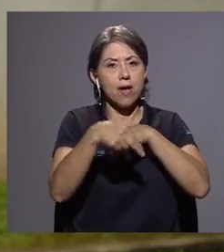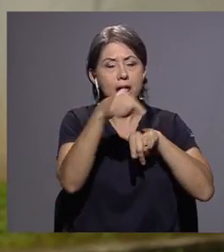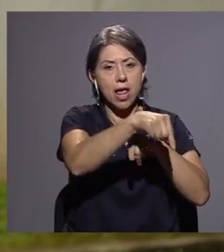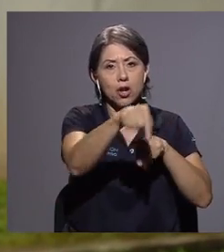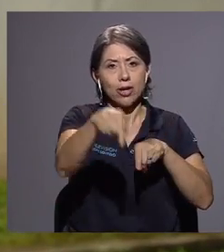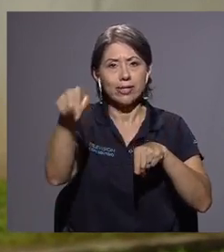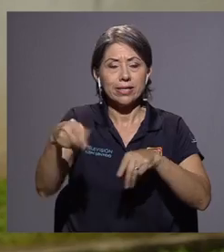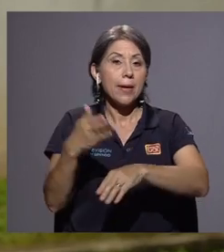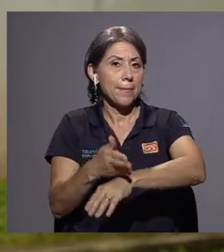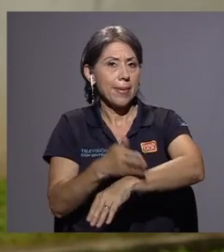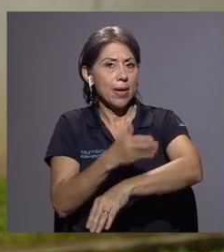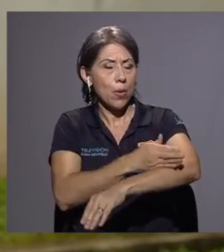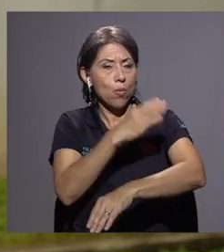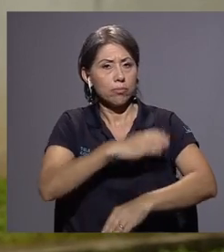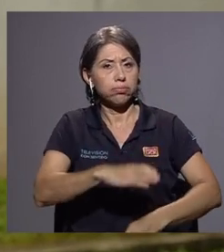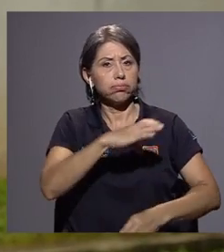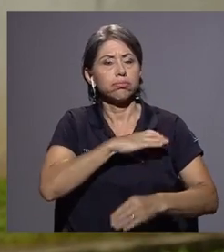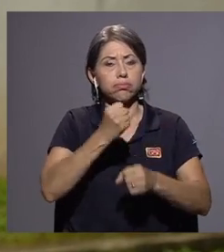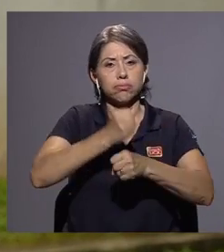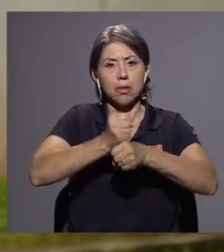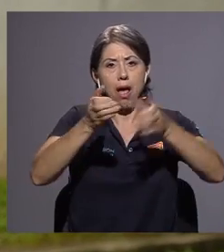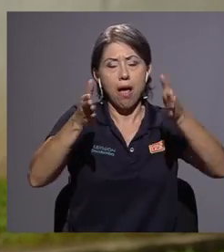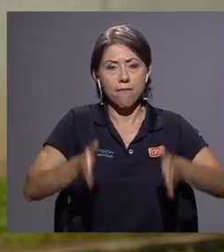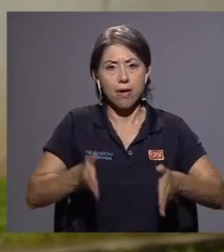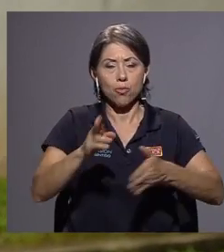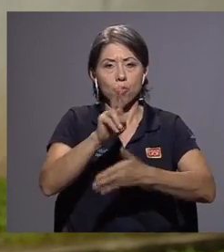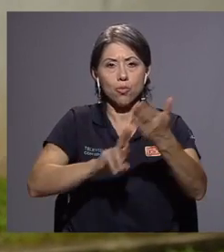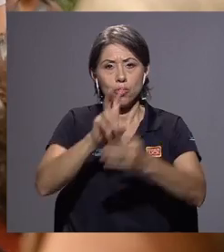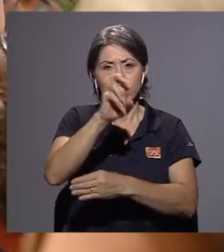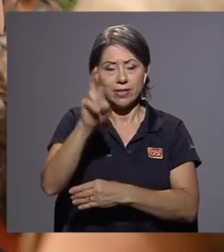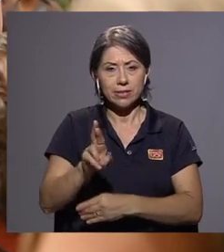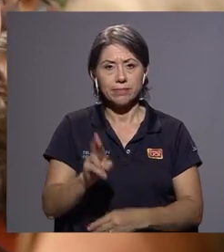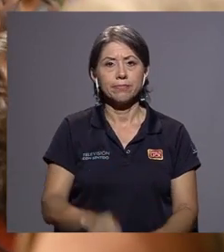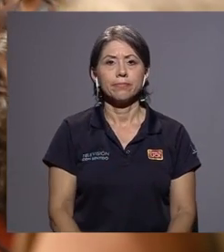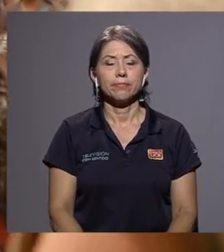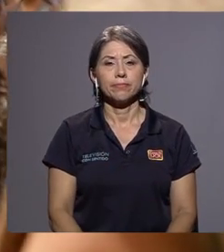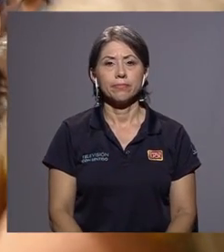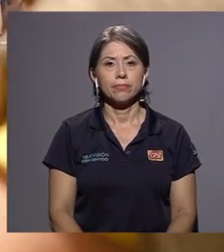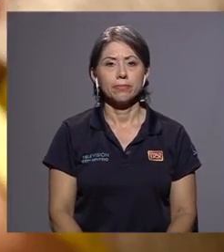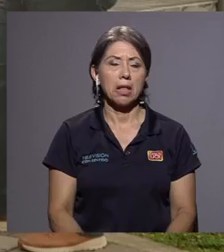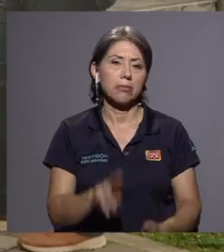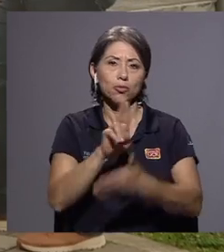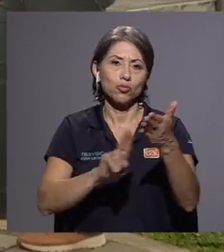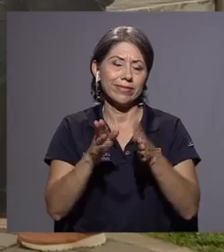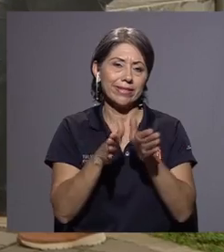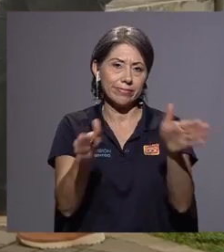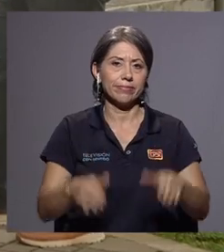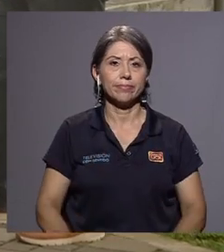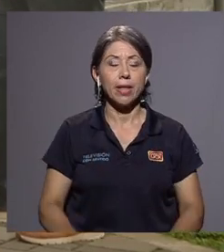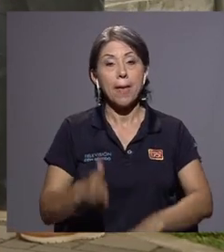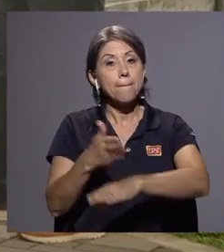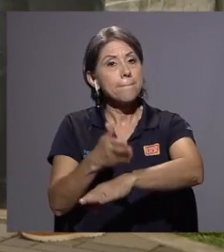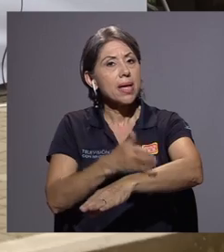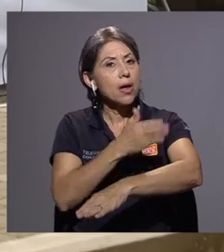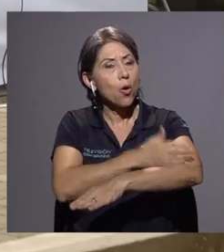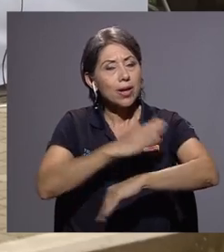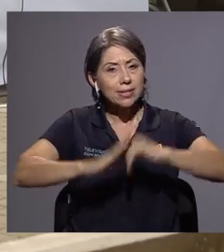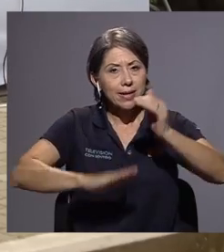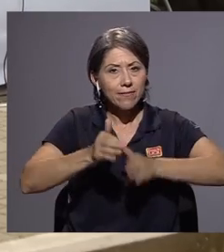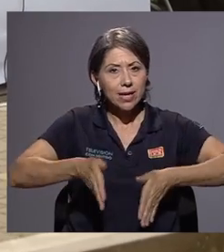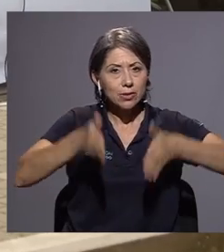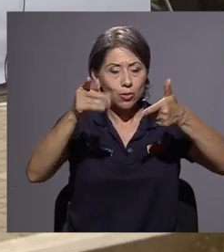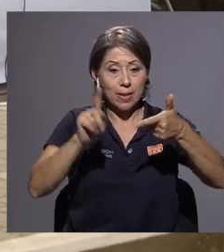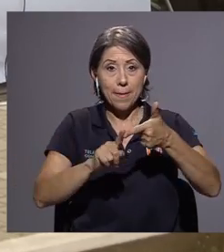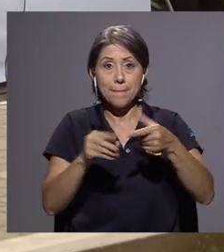así como también de la mejora de las condiciones de los trabajadores y las trabajadoras de la universidad. Mejoras en infraestructura,